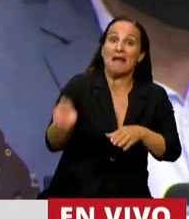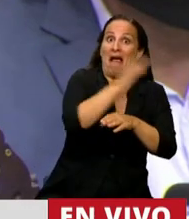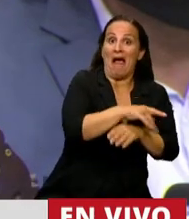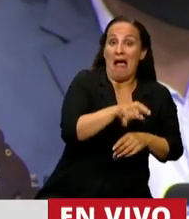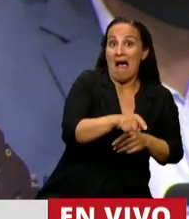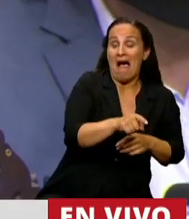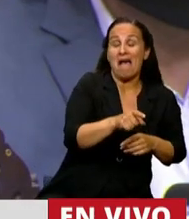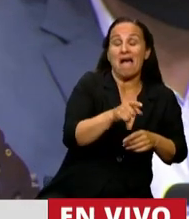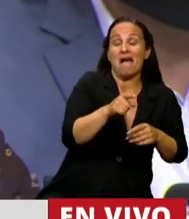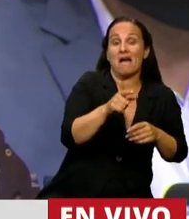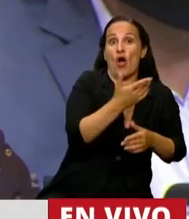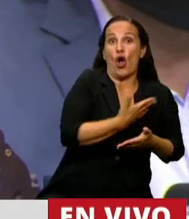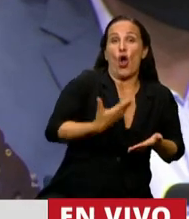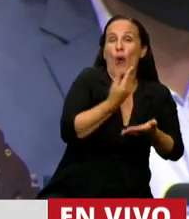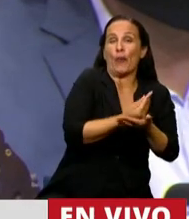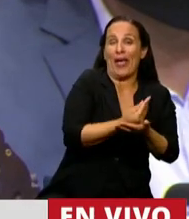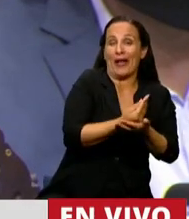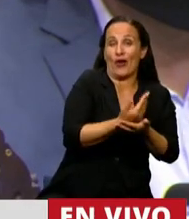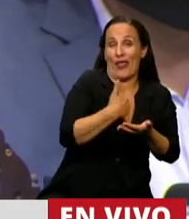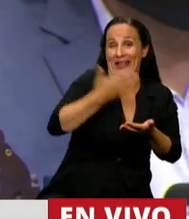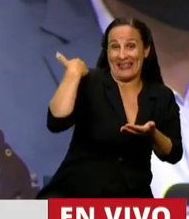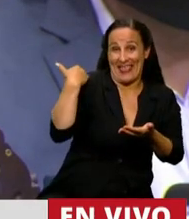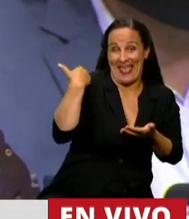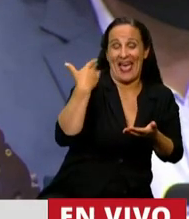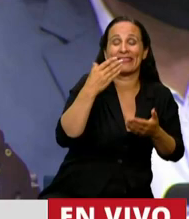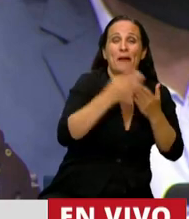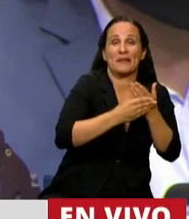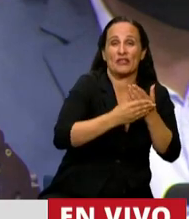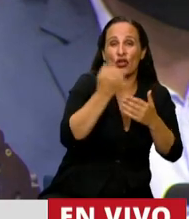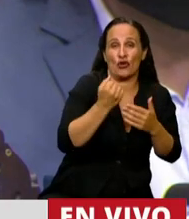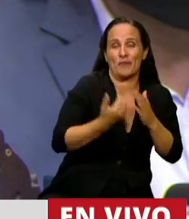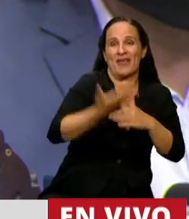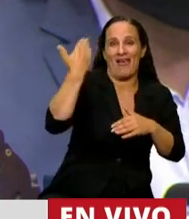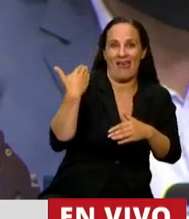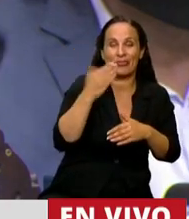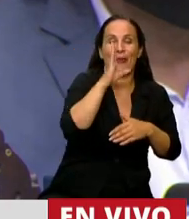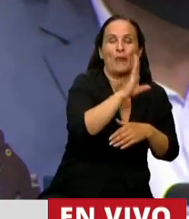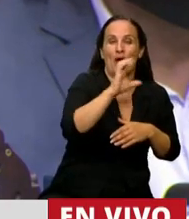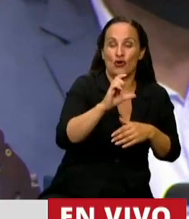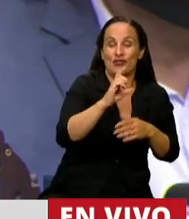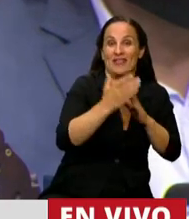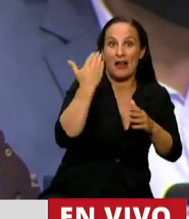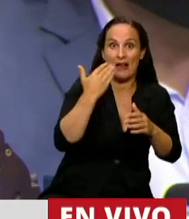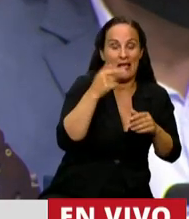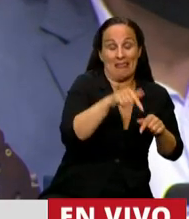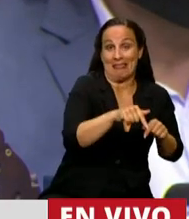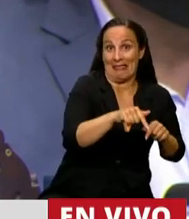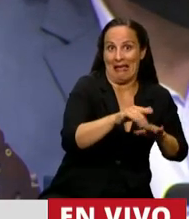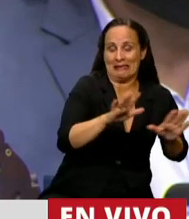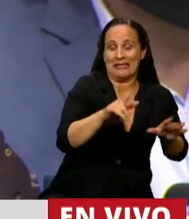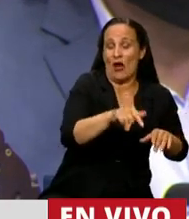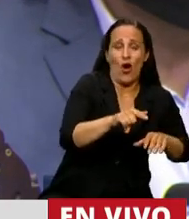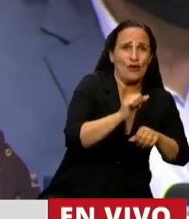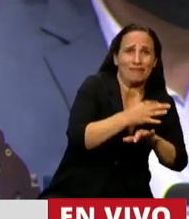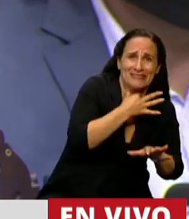del gobierno argentino, del Ministerio de Economía, del Banco Central, hoy están presos. Y hoy este gobierno, al no estar